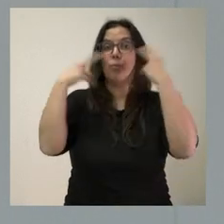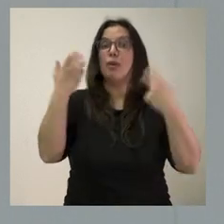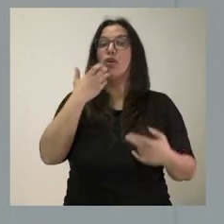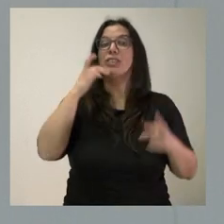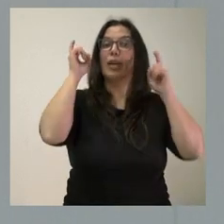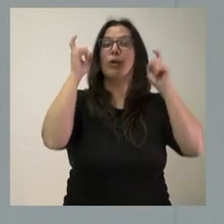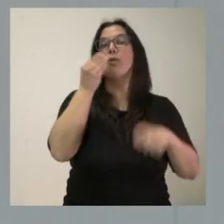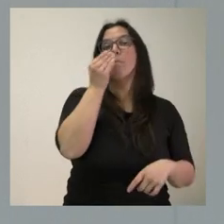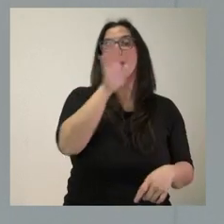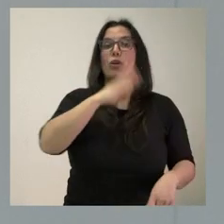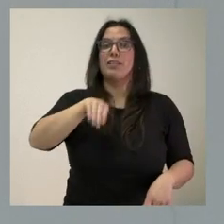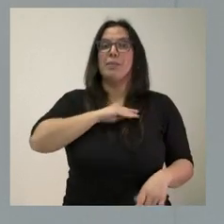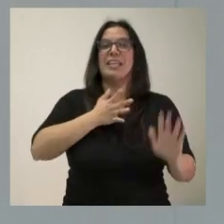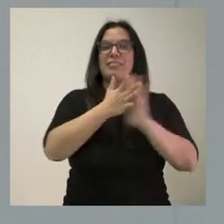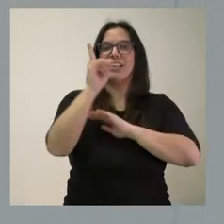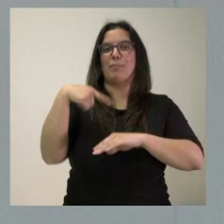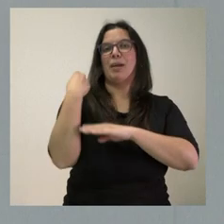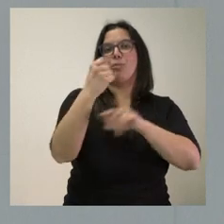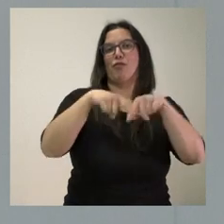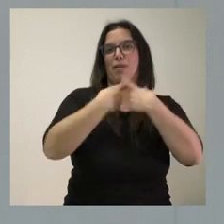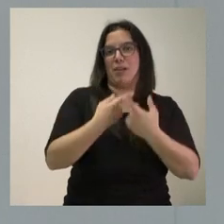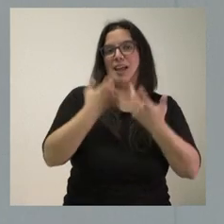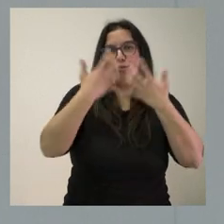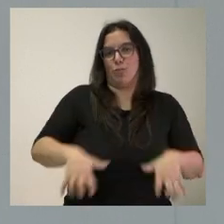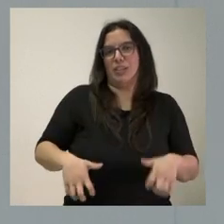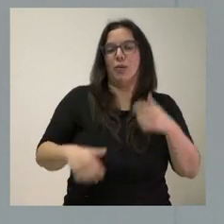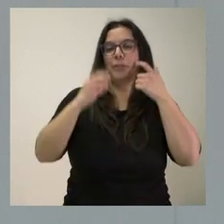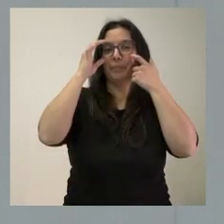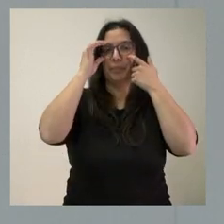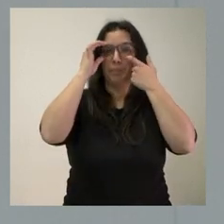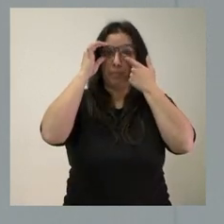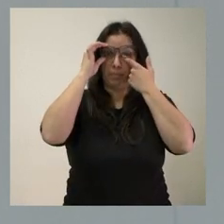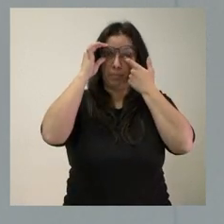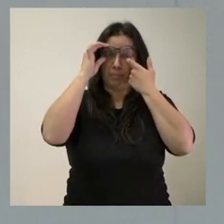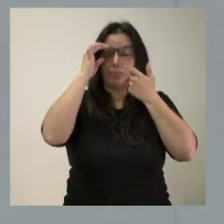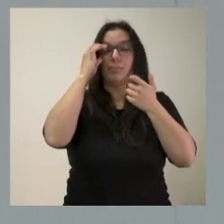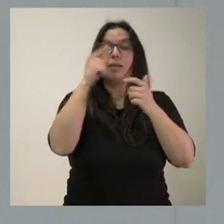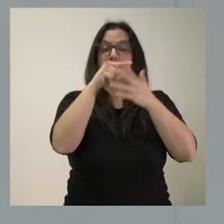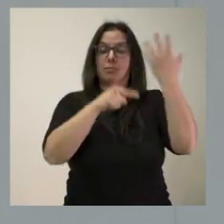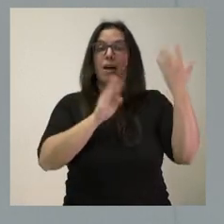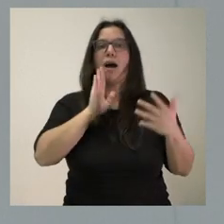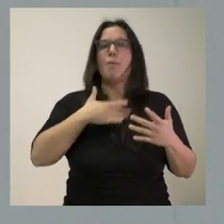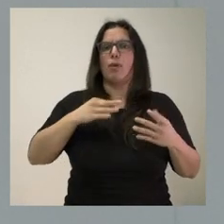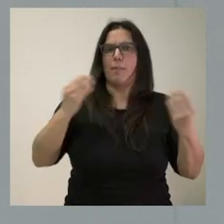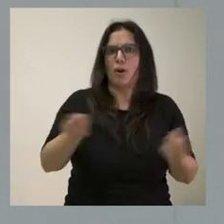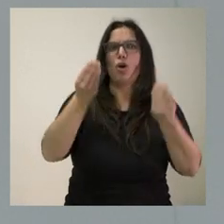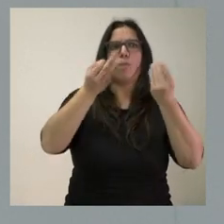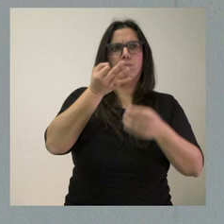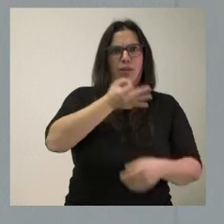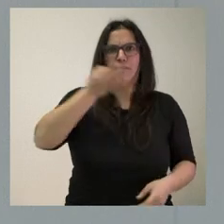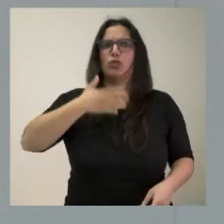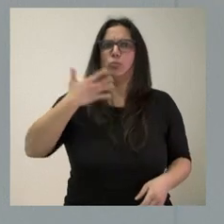también estás garantizando un cierto apoyo a la familia. Son líneas que, lógicamente, podemos seguir perfeccionando, queremos seguir avanzando.